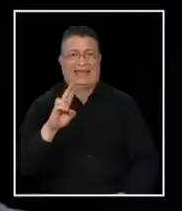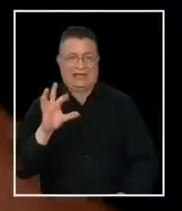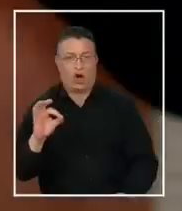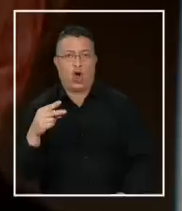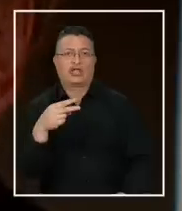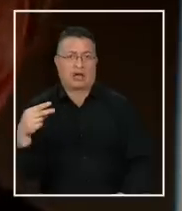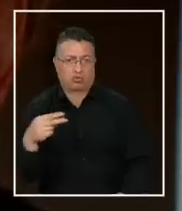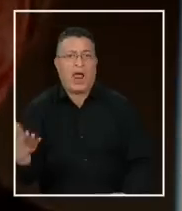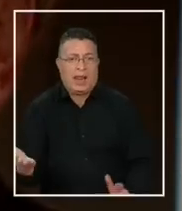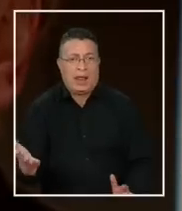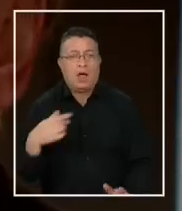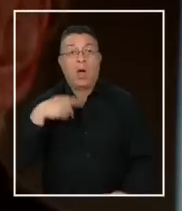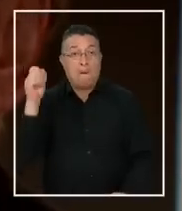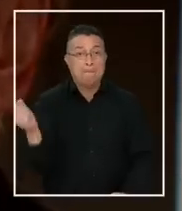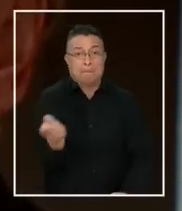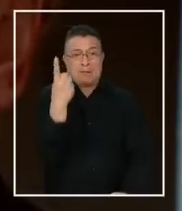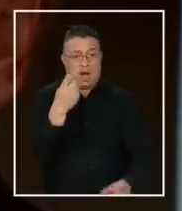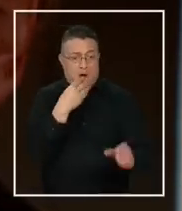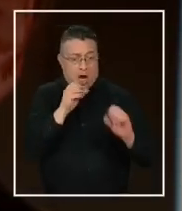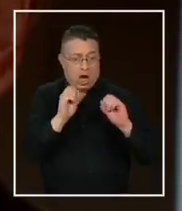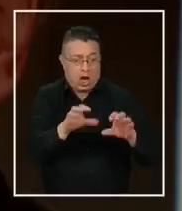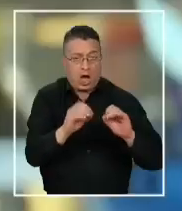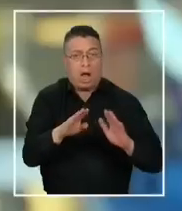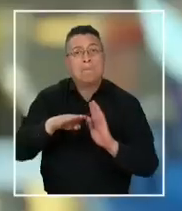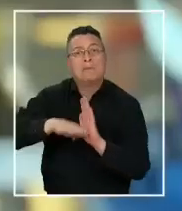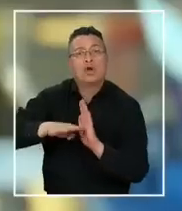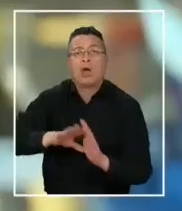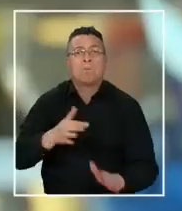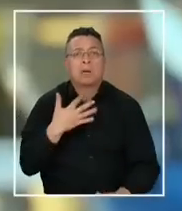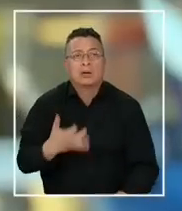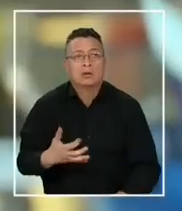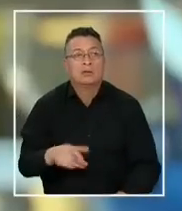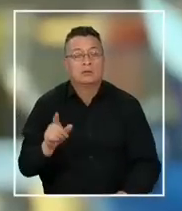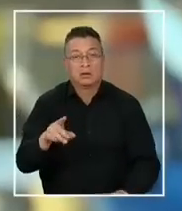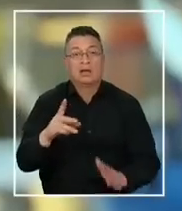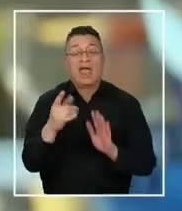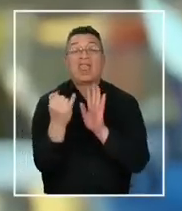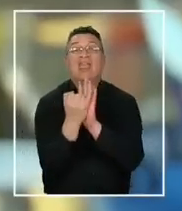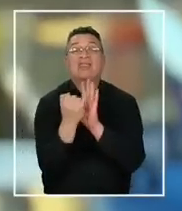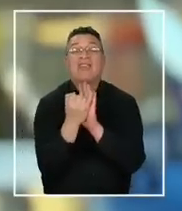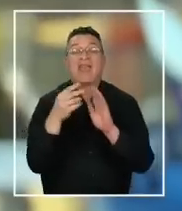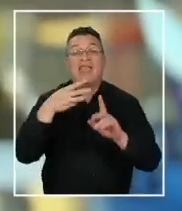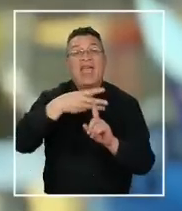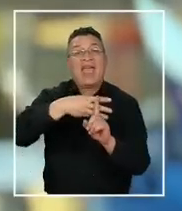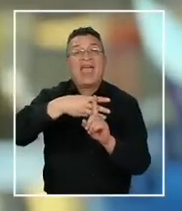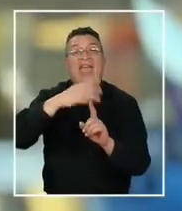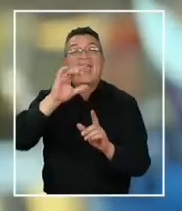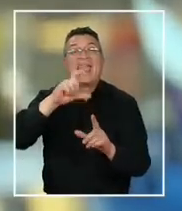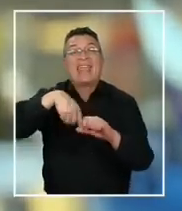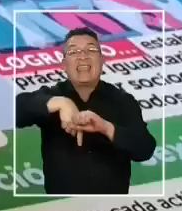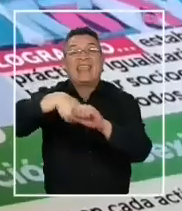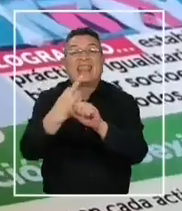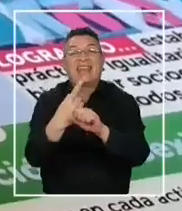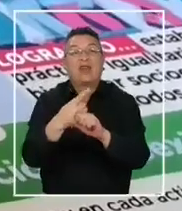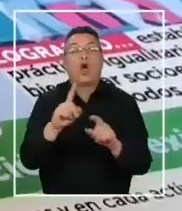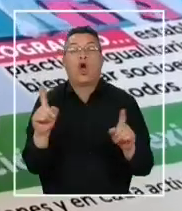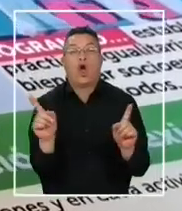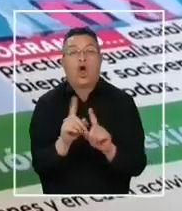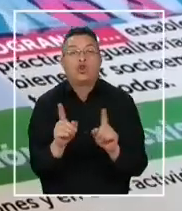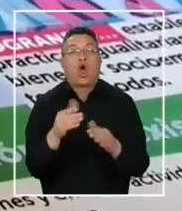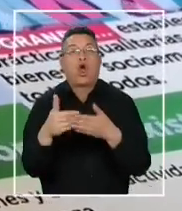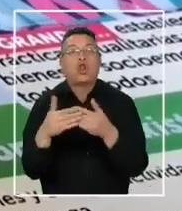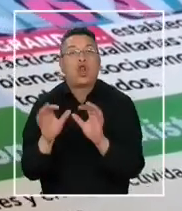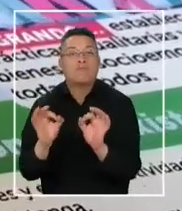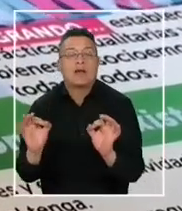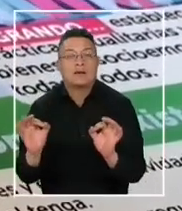a inculcar primero lo que es una minoría? Entidades de género no convencionales. Si usted le pasa esa página que